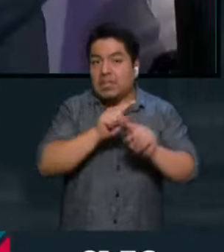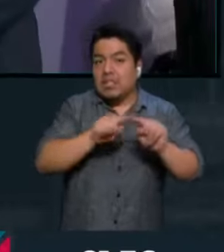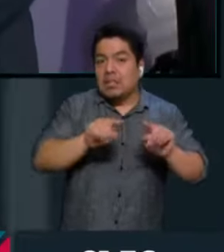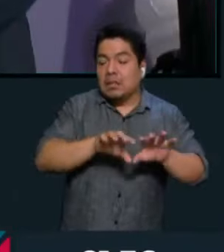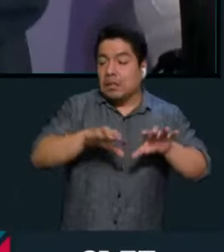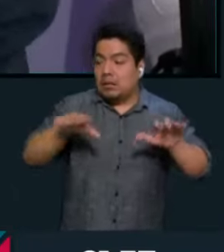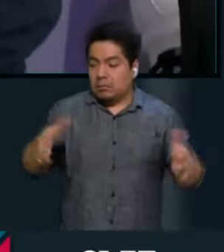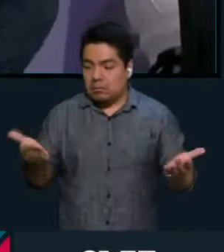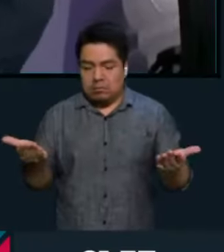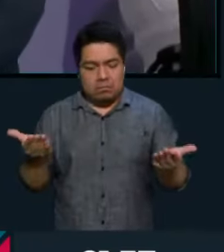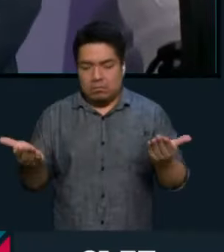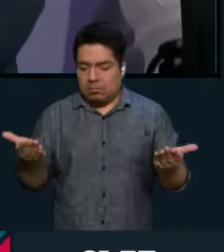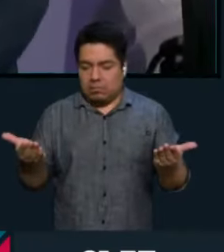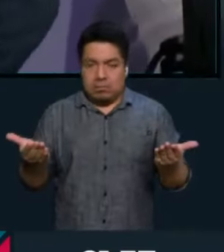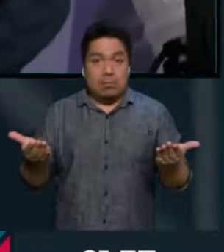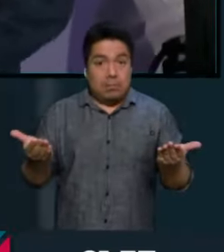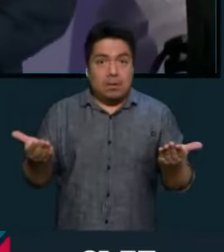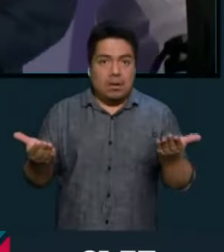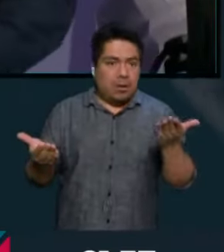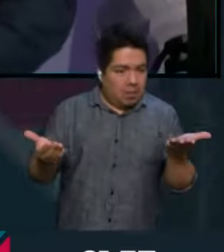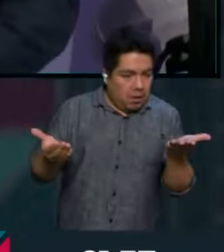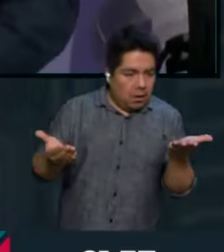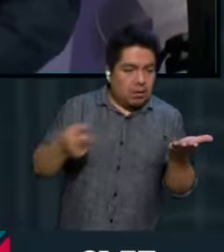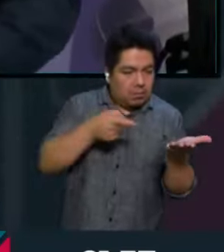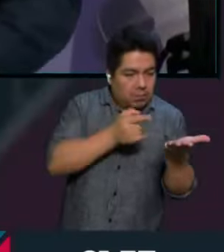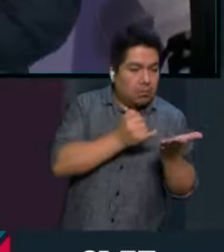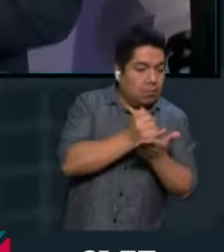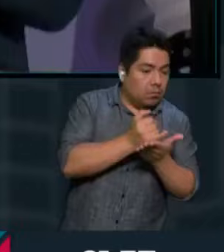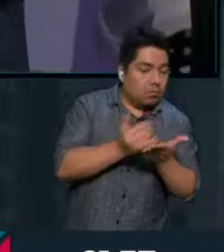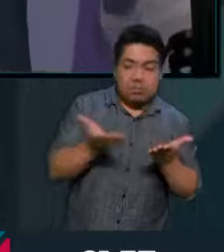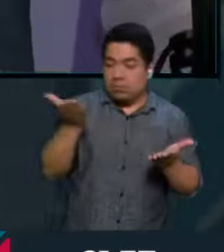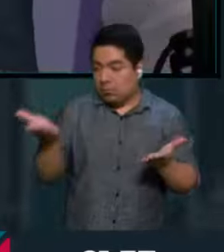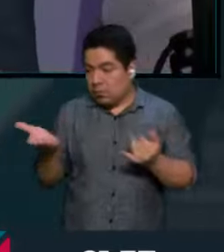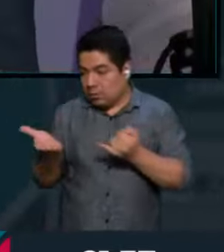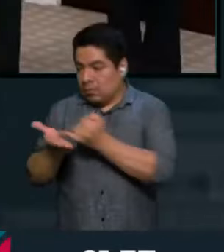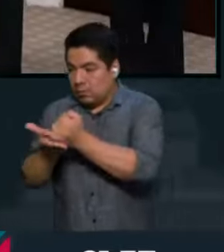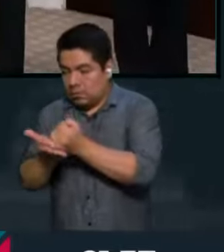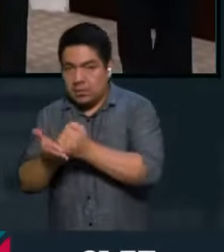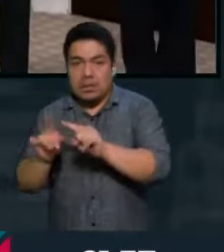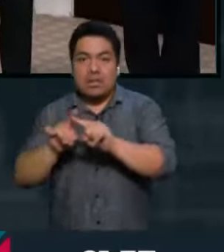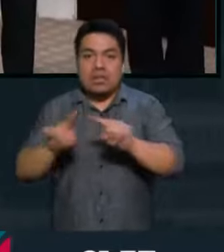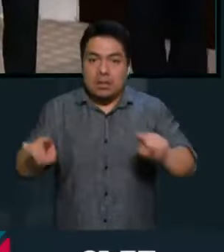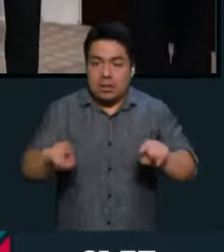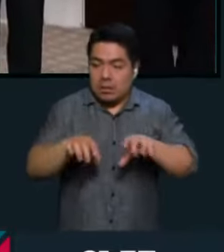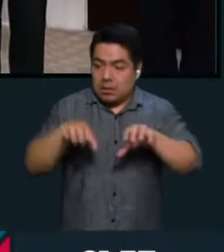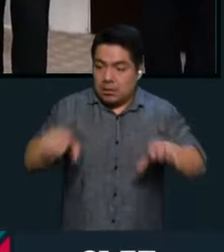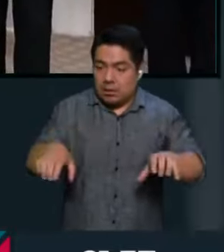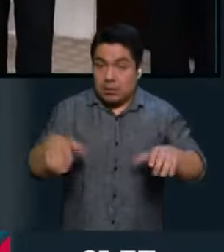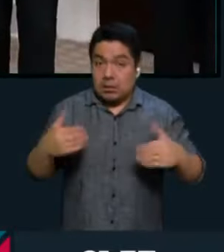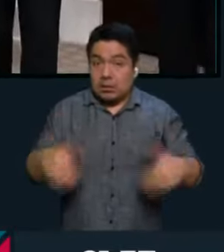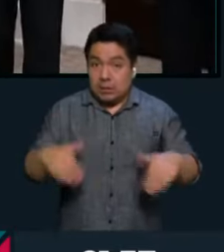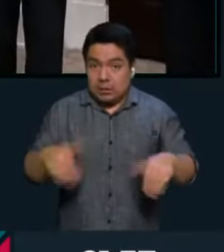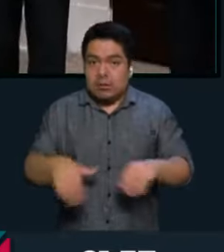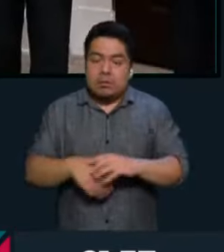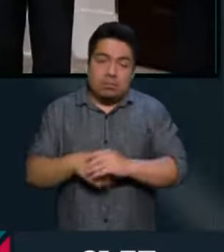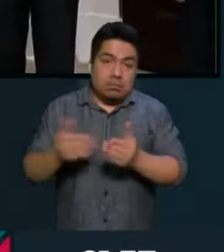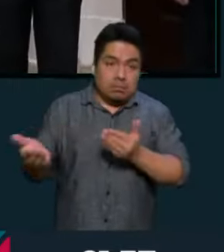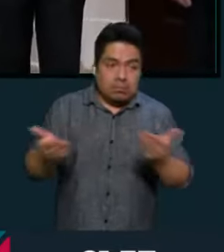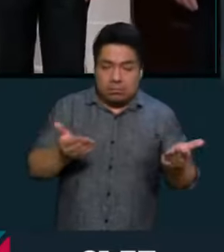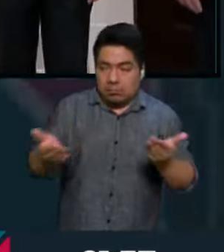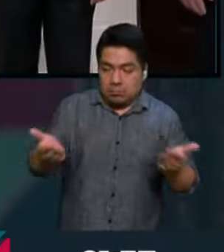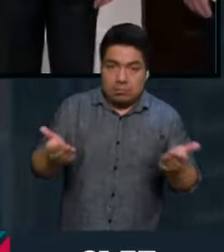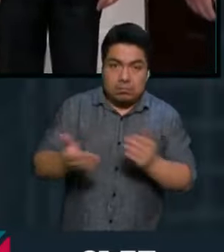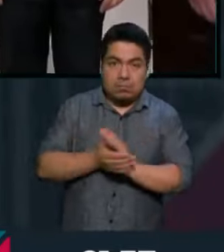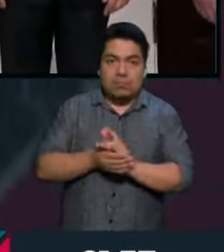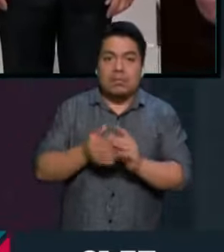ya hace un blanco y negro. Usted va con uno u otro y evidentemente ya hay bases duras, que van con uno y otro,